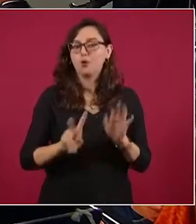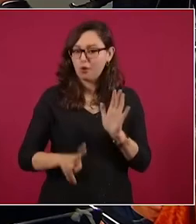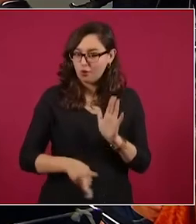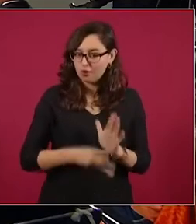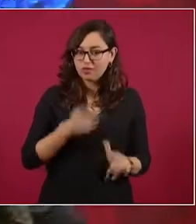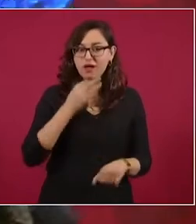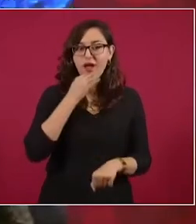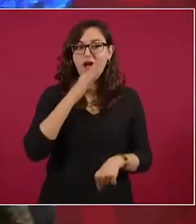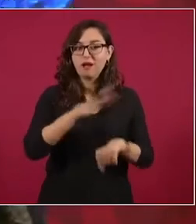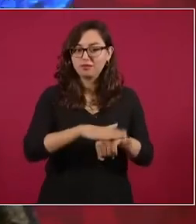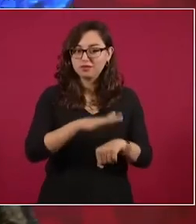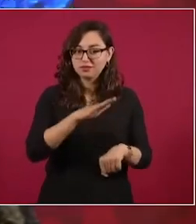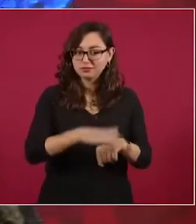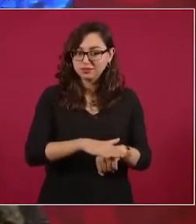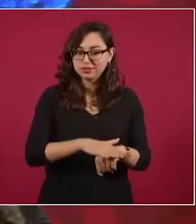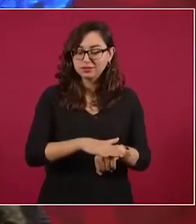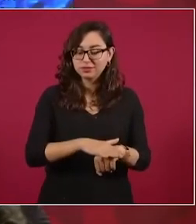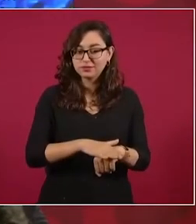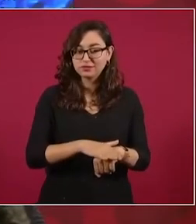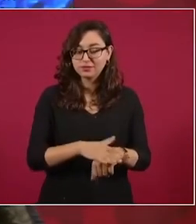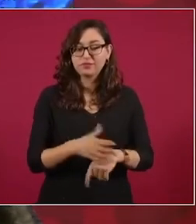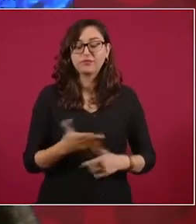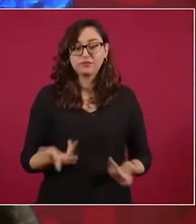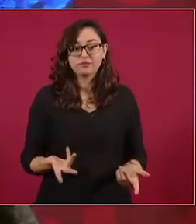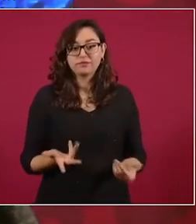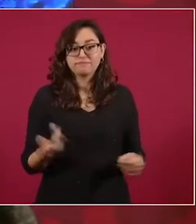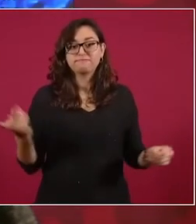Aquí tiene, indebidamente,